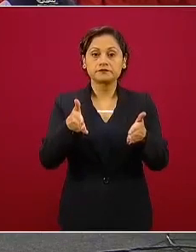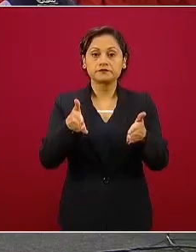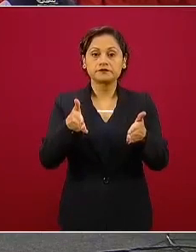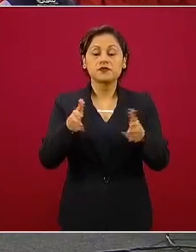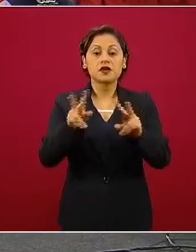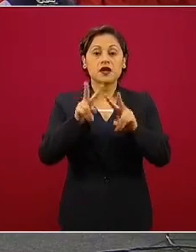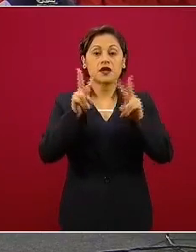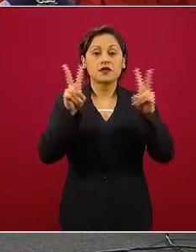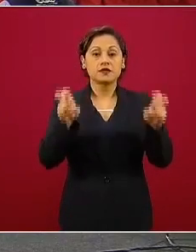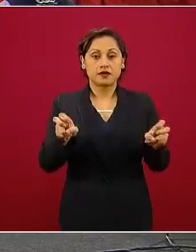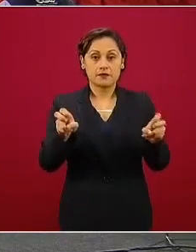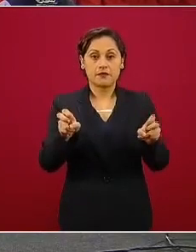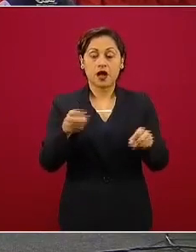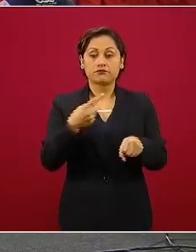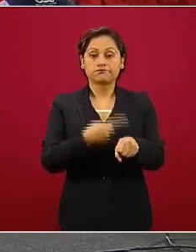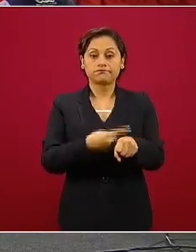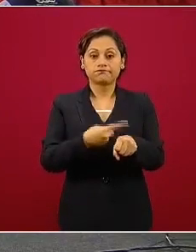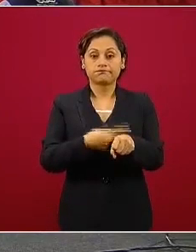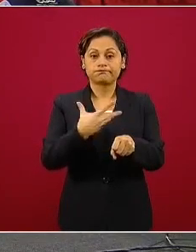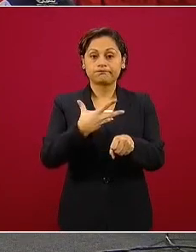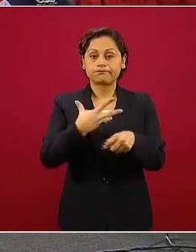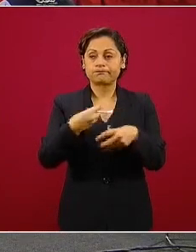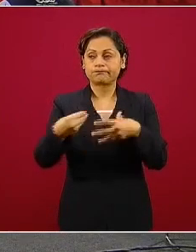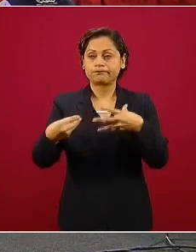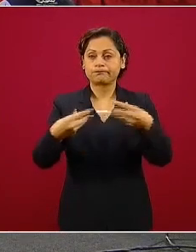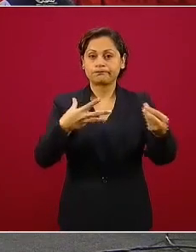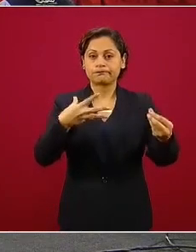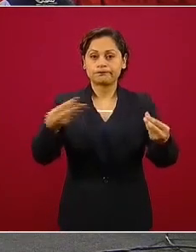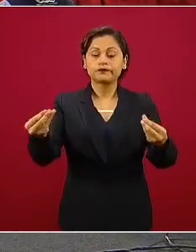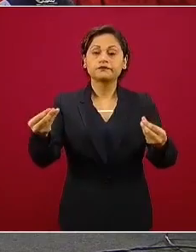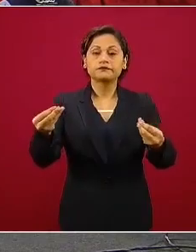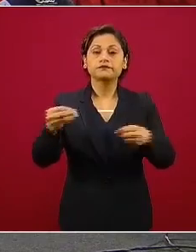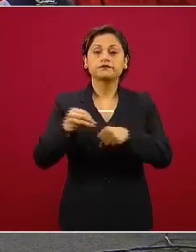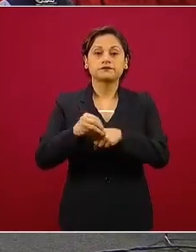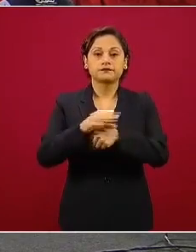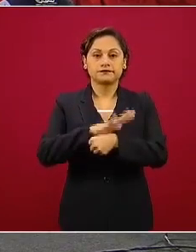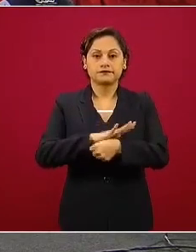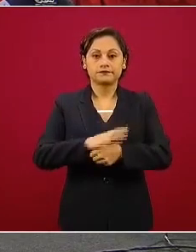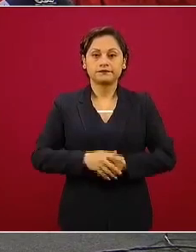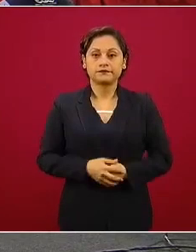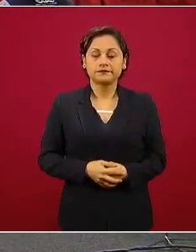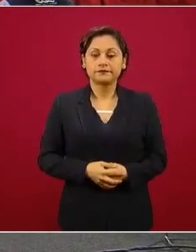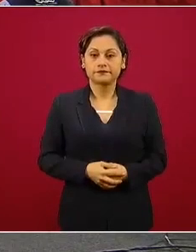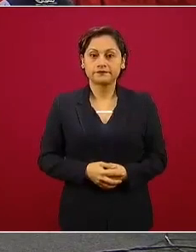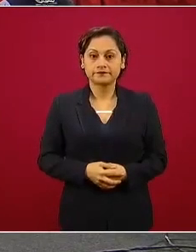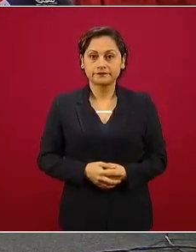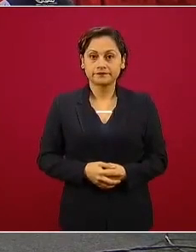pandemia del coronavirus. Vamos a